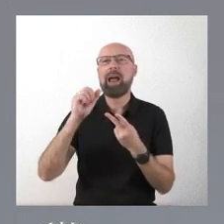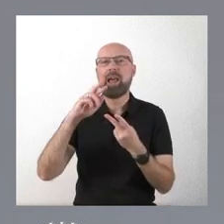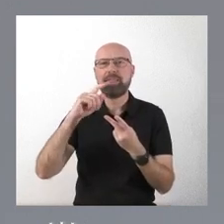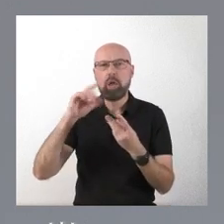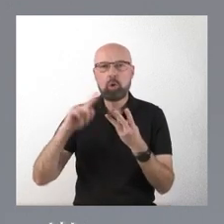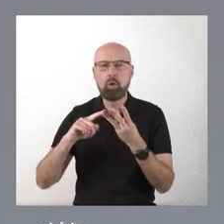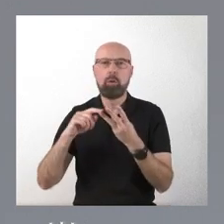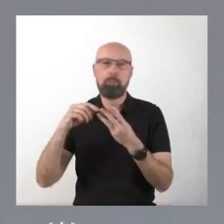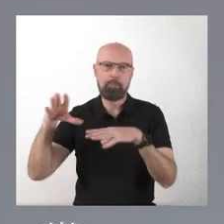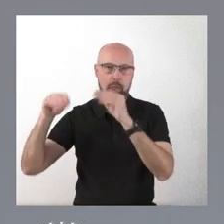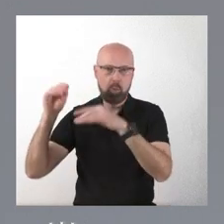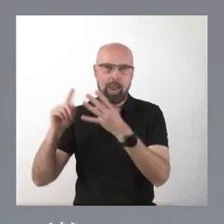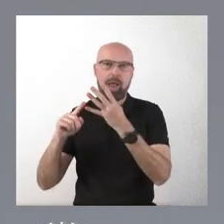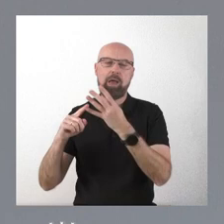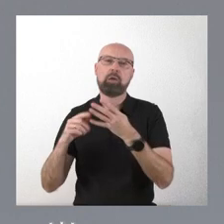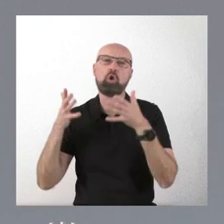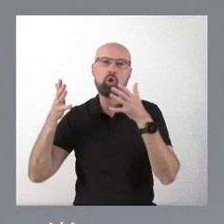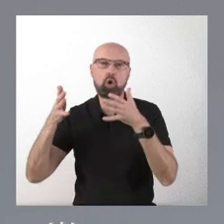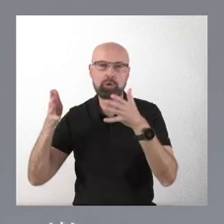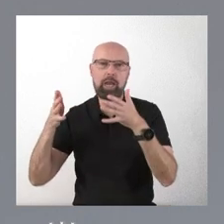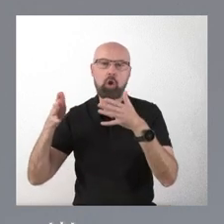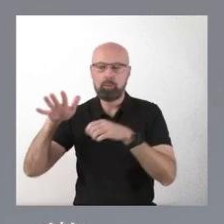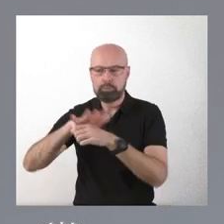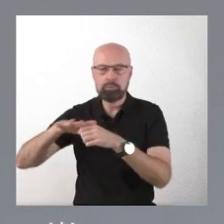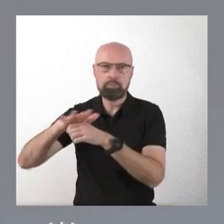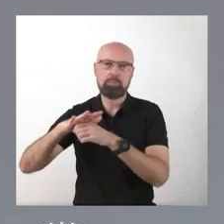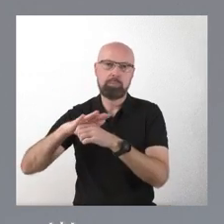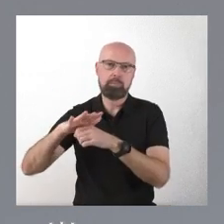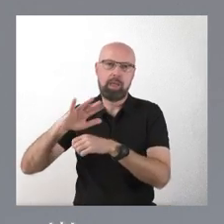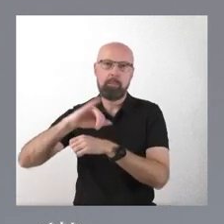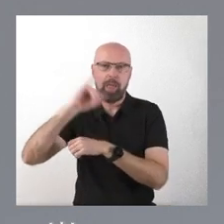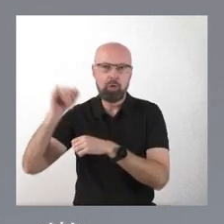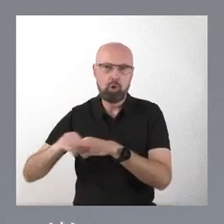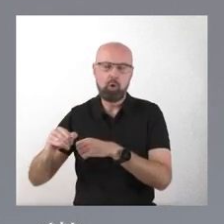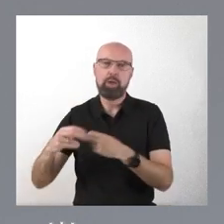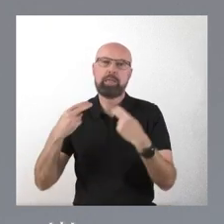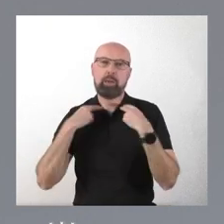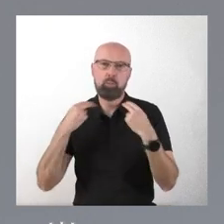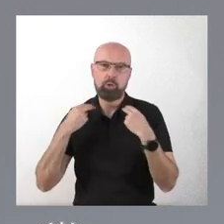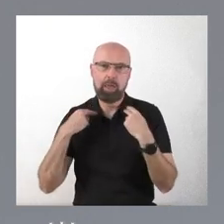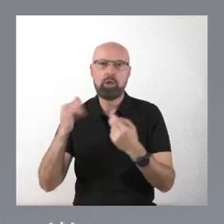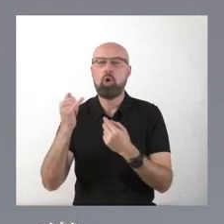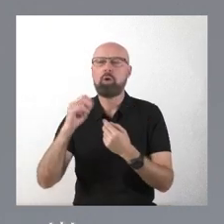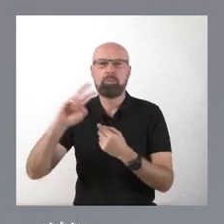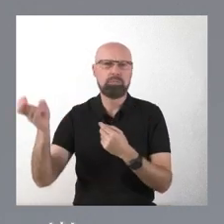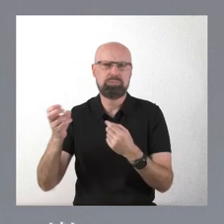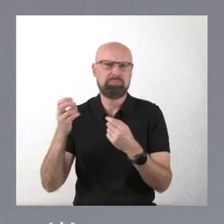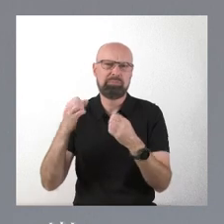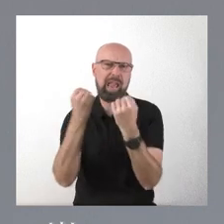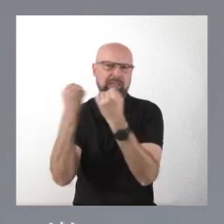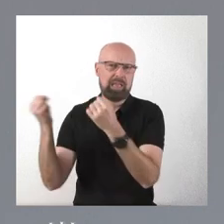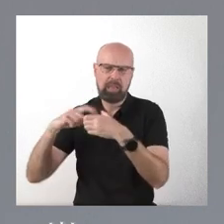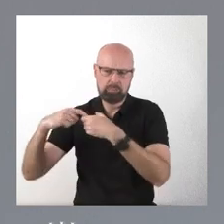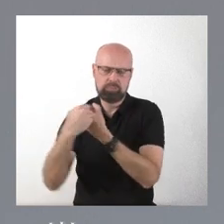Estudios Percianos, al Consejo Comarcal del Bierzo, a la Diputación y la de Naturgy. Tenía un